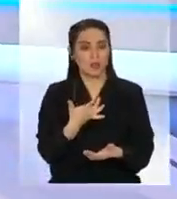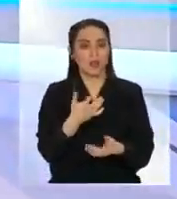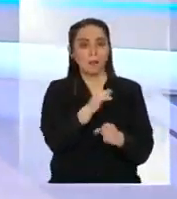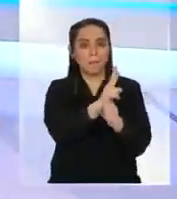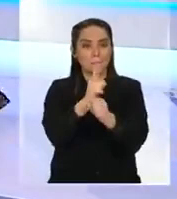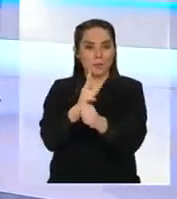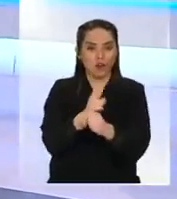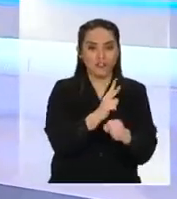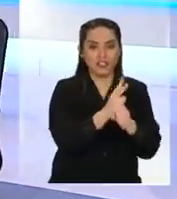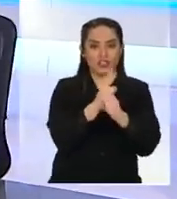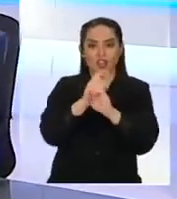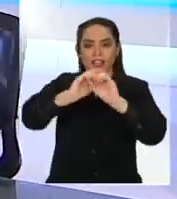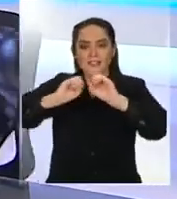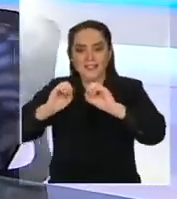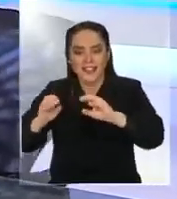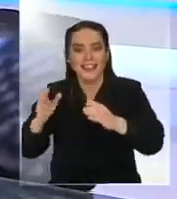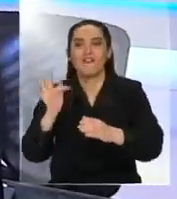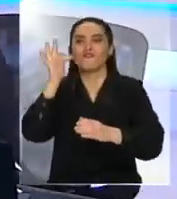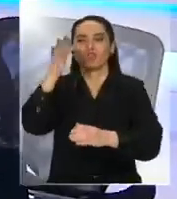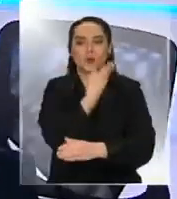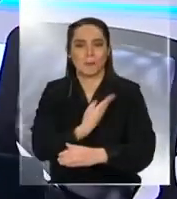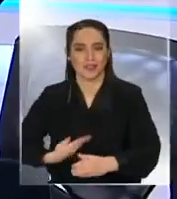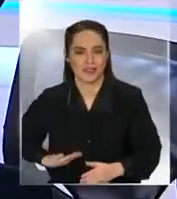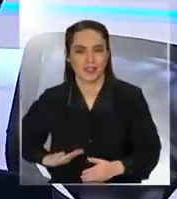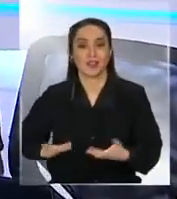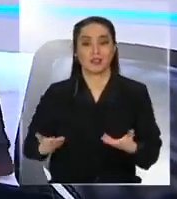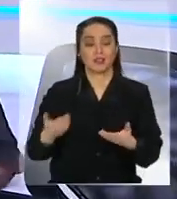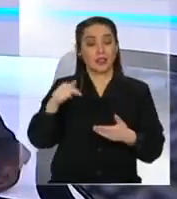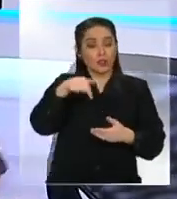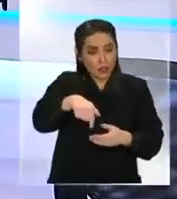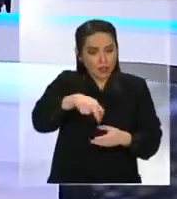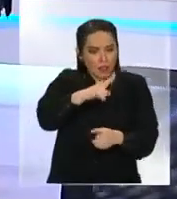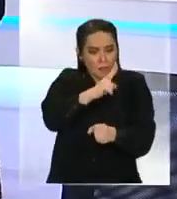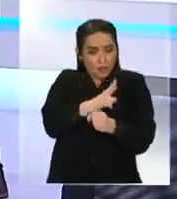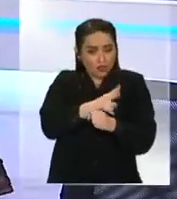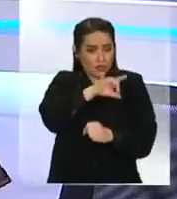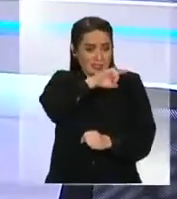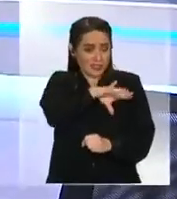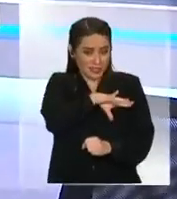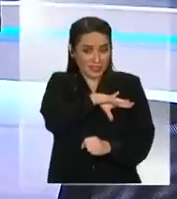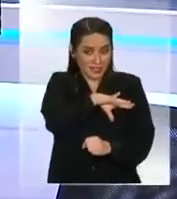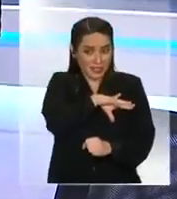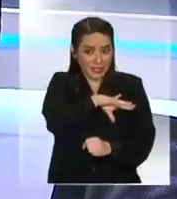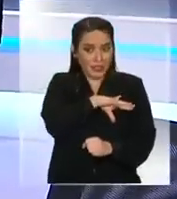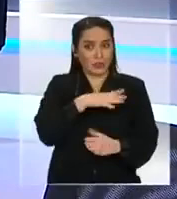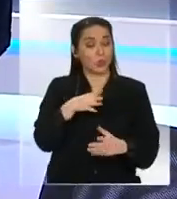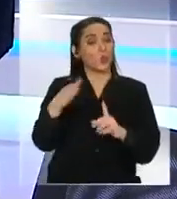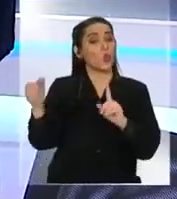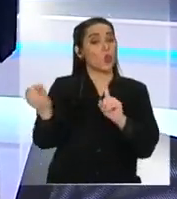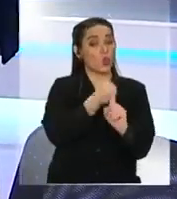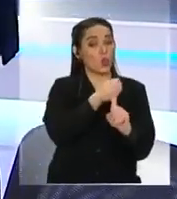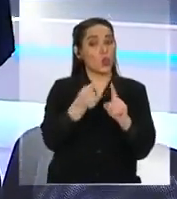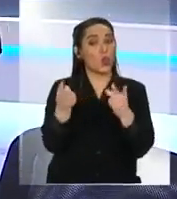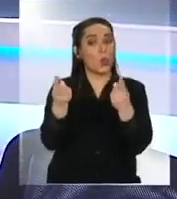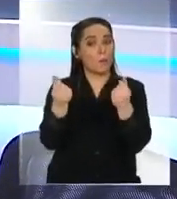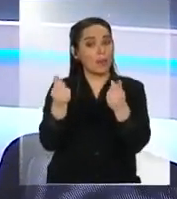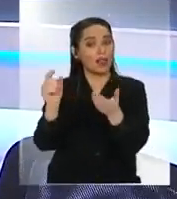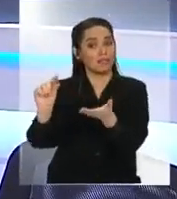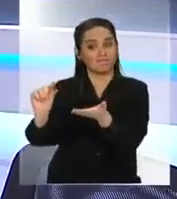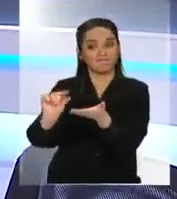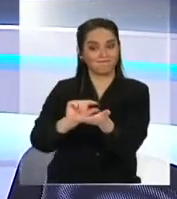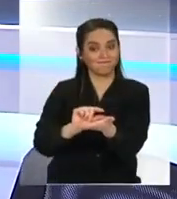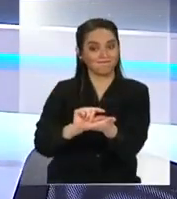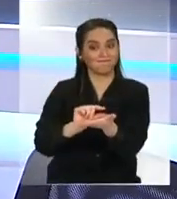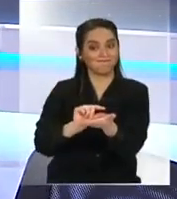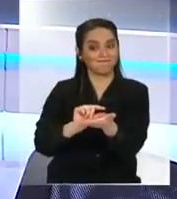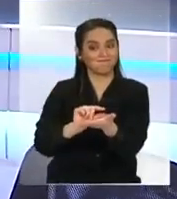construyen al presidente de la República. Así es. Y yo creo que el profesor acá en este país es muy maltratado económicamente. Ahí, por favor, no sé